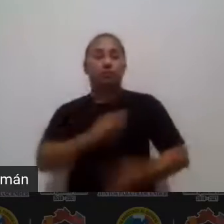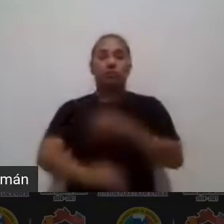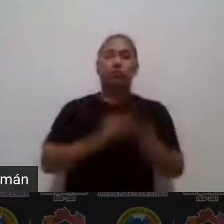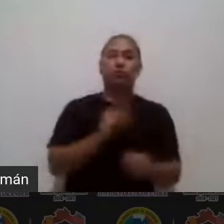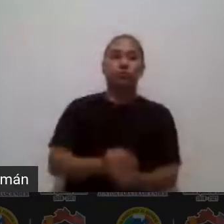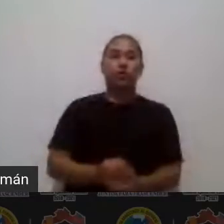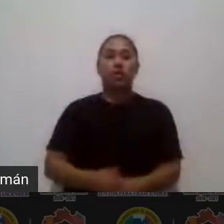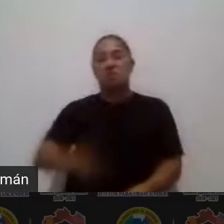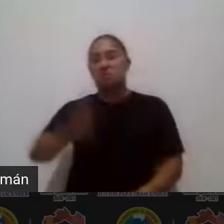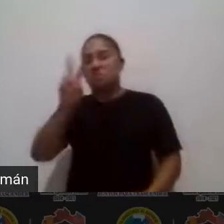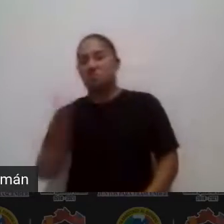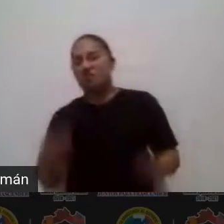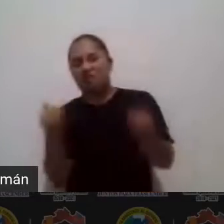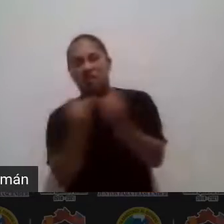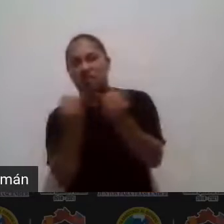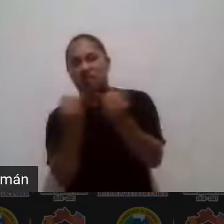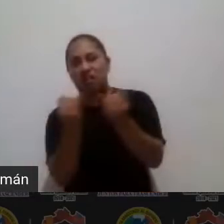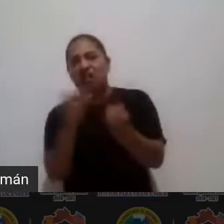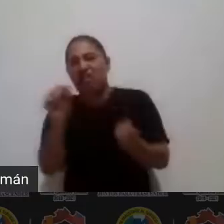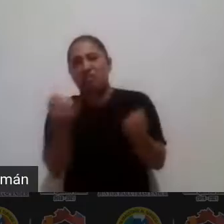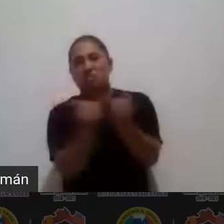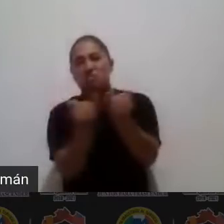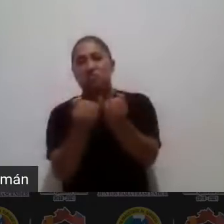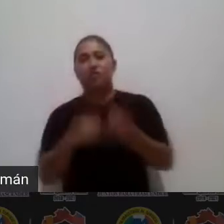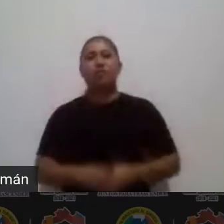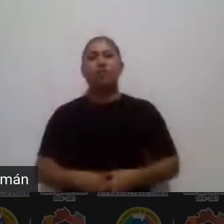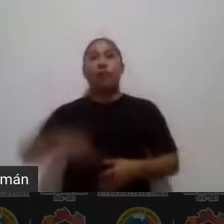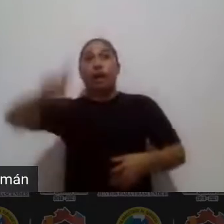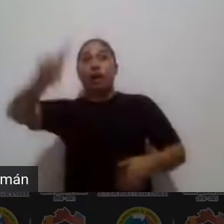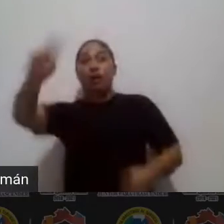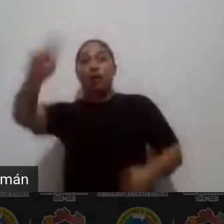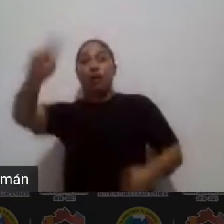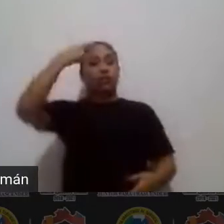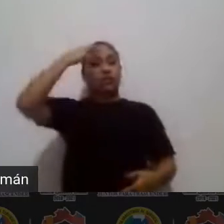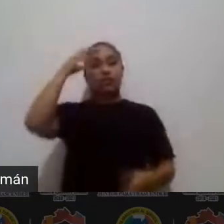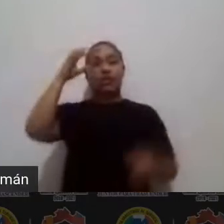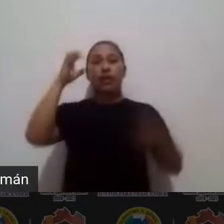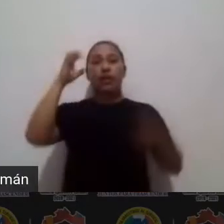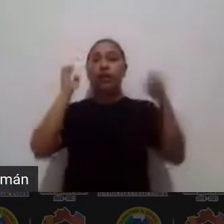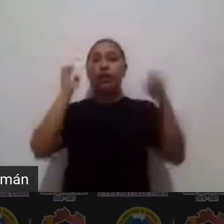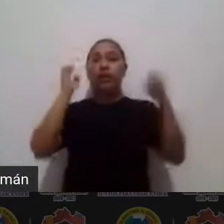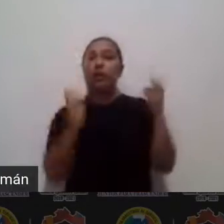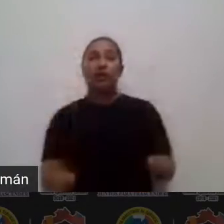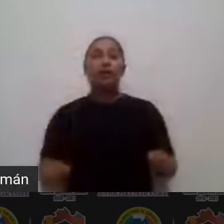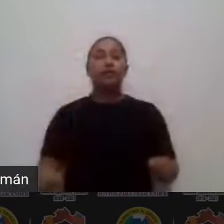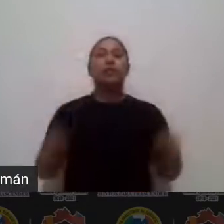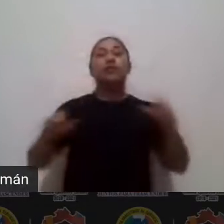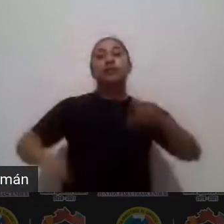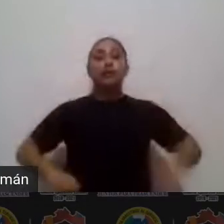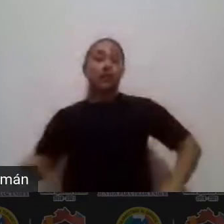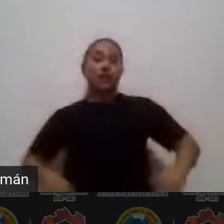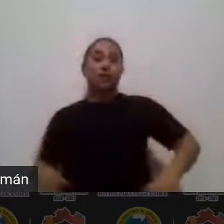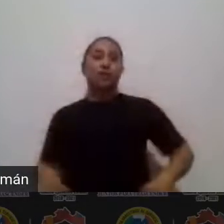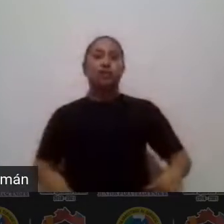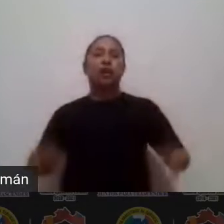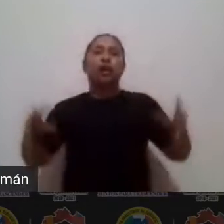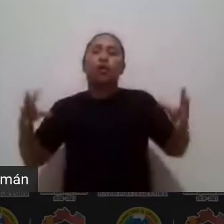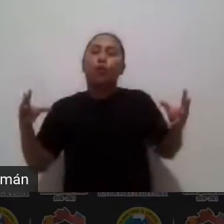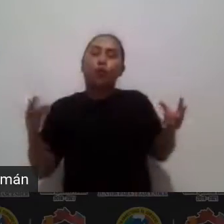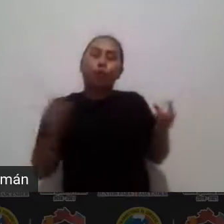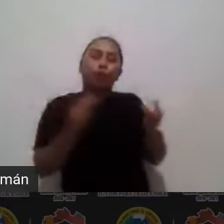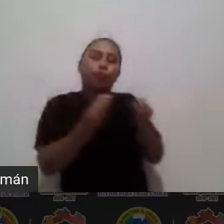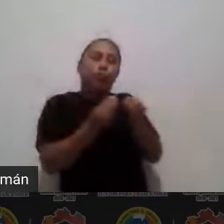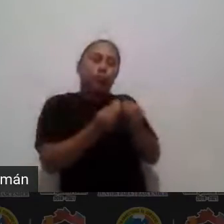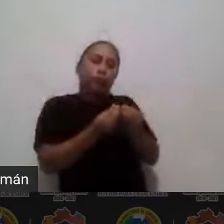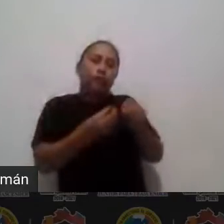maestras maestros así va la vida y acuérdense que estas estrategias son muy apegadas a la vida real son muy